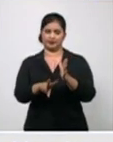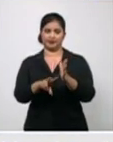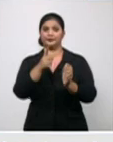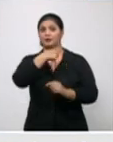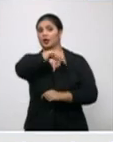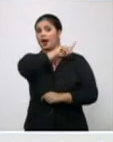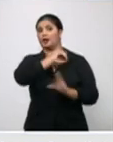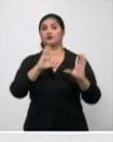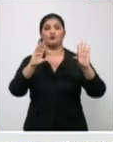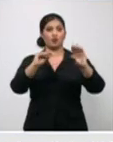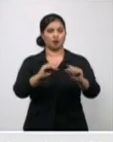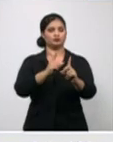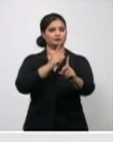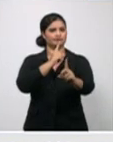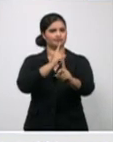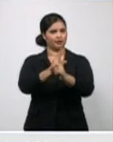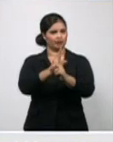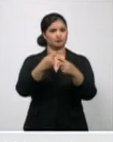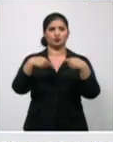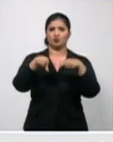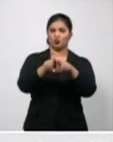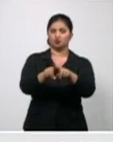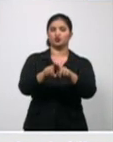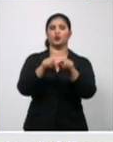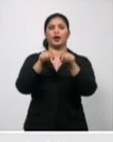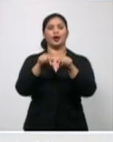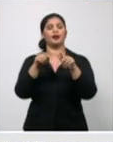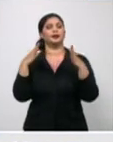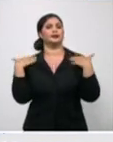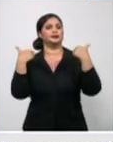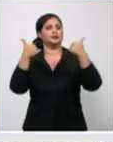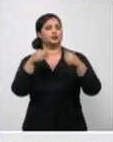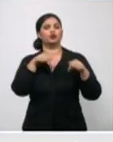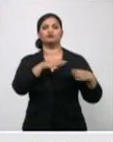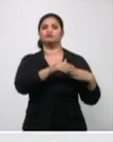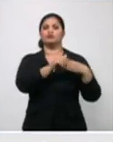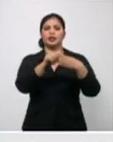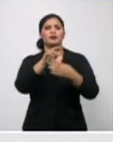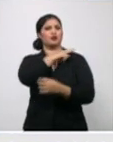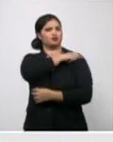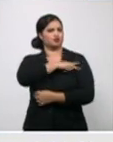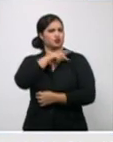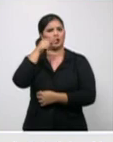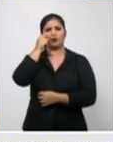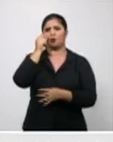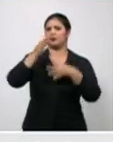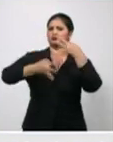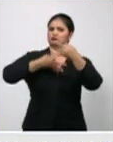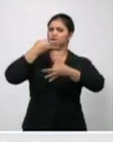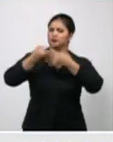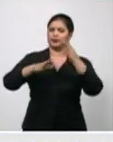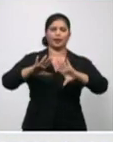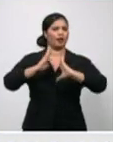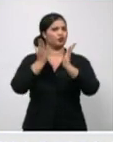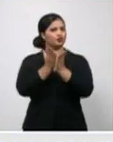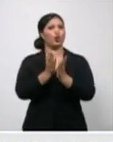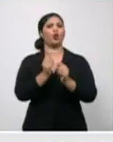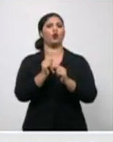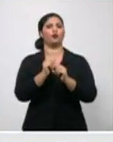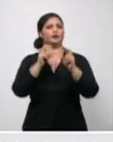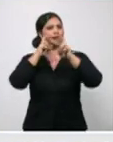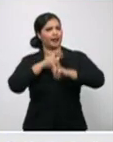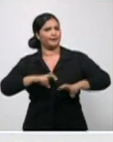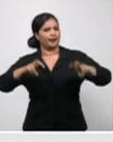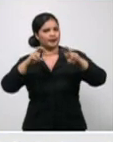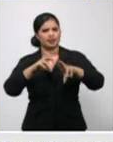videoconferencia que se hace todas las noches preocupada, porque es verdad que es una provincia que tiene